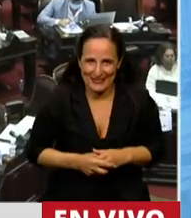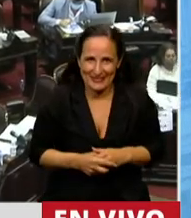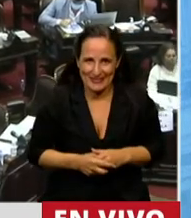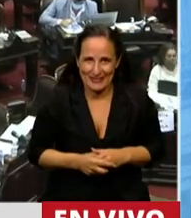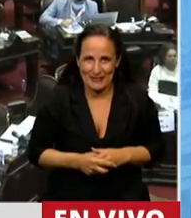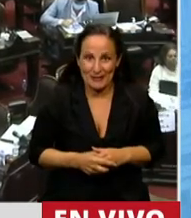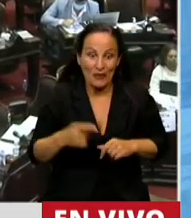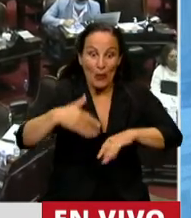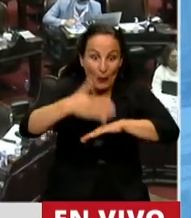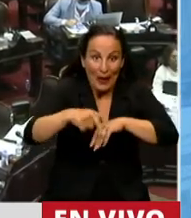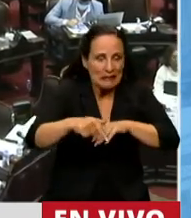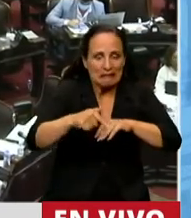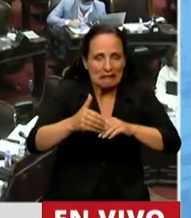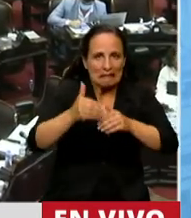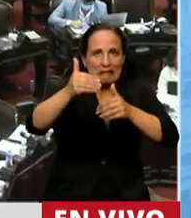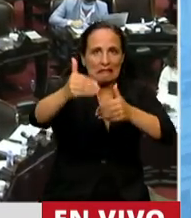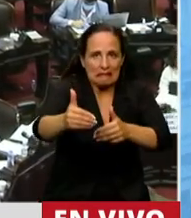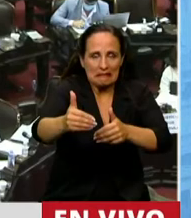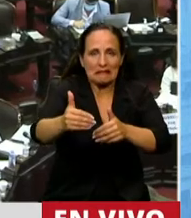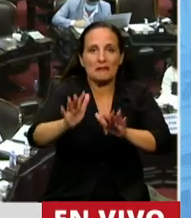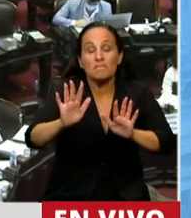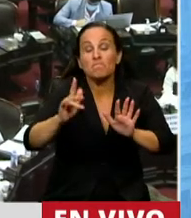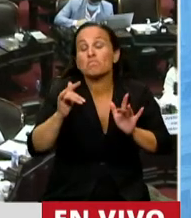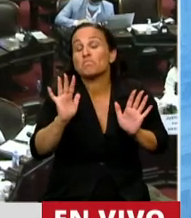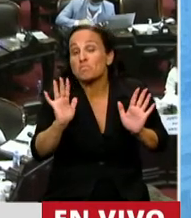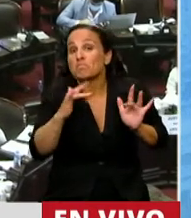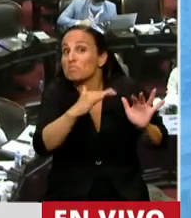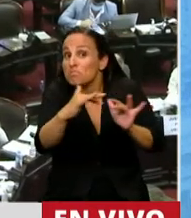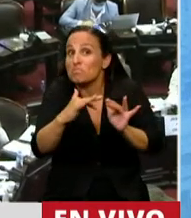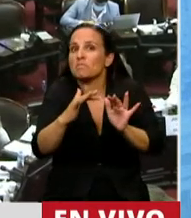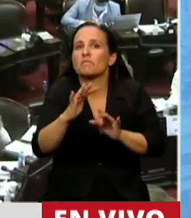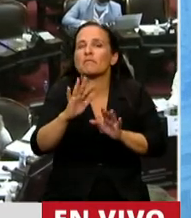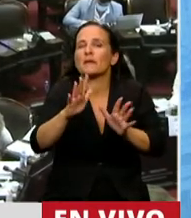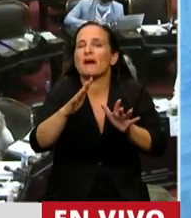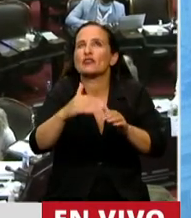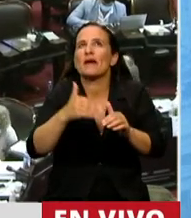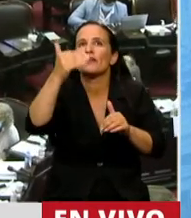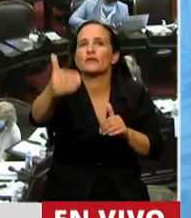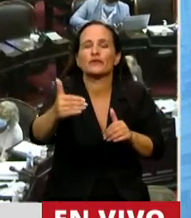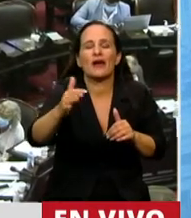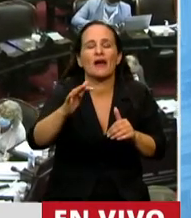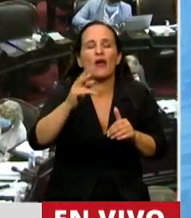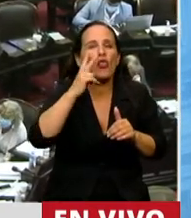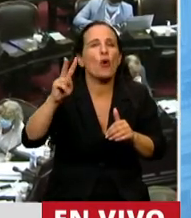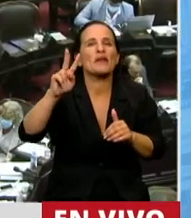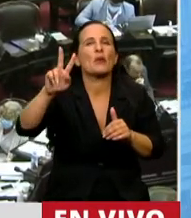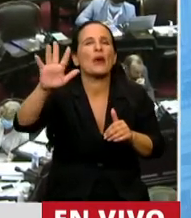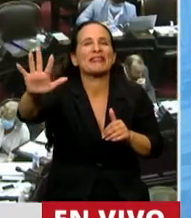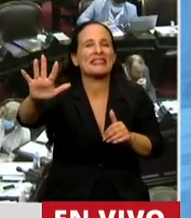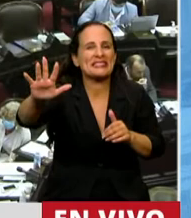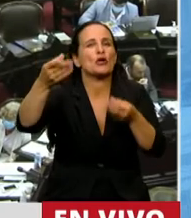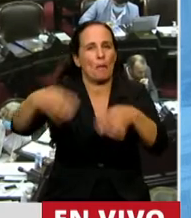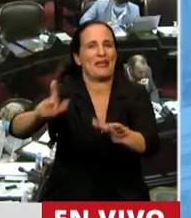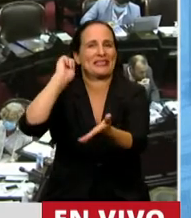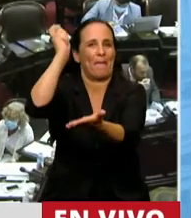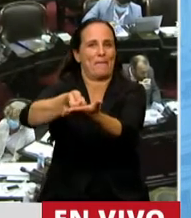diferir los primeros vencimientos, según los trascendidos, la idea es que hasta el 2025 no haya que pagarle al Fondo